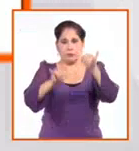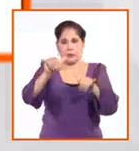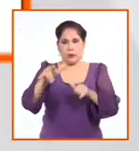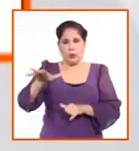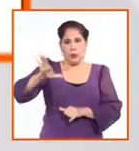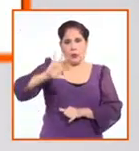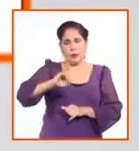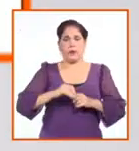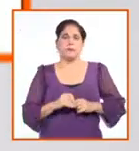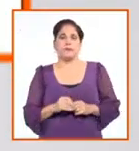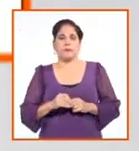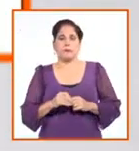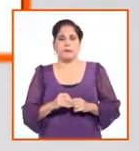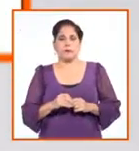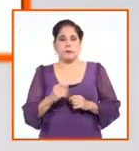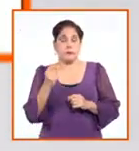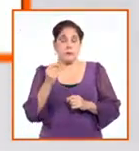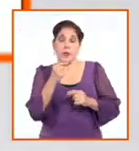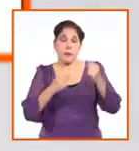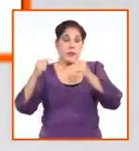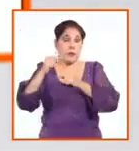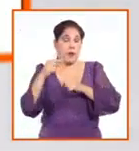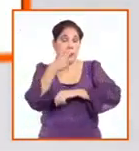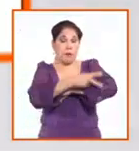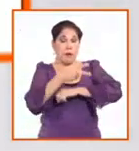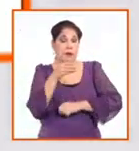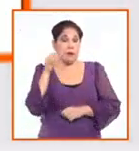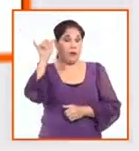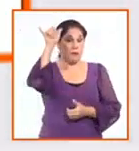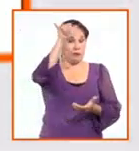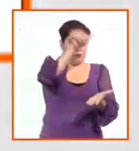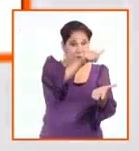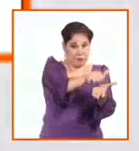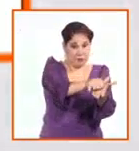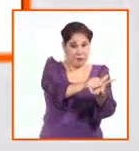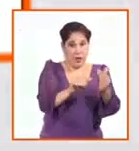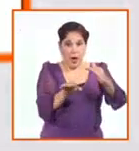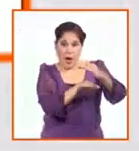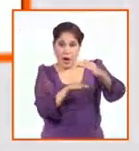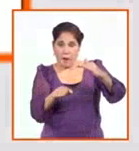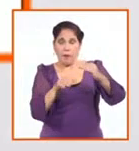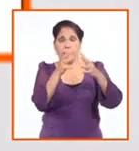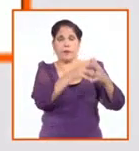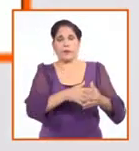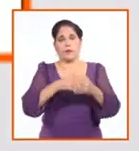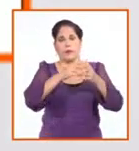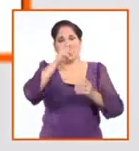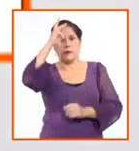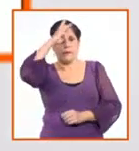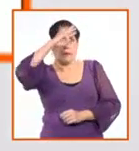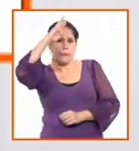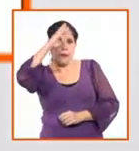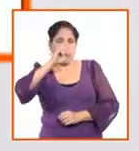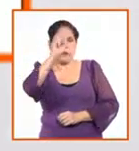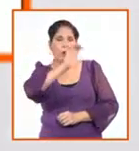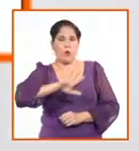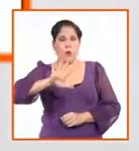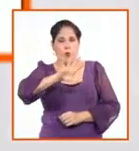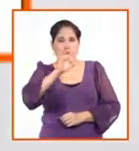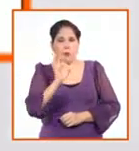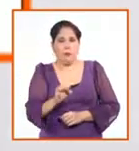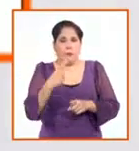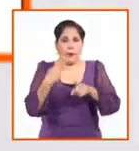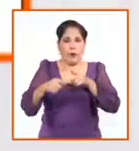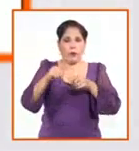Y los destinos principales, ahí aparecen en la parte inferior, bueno, Estados Unidos, México, Europa. También hay viajes a